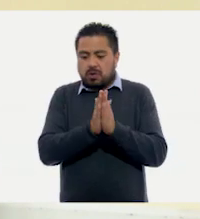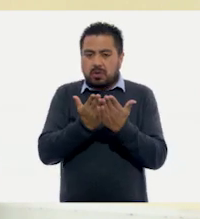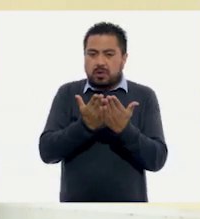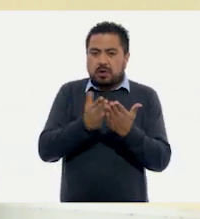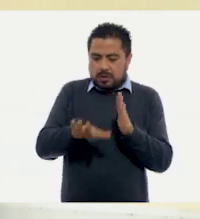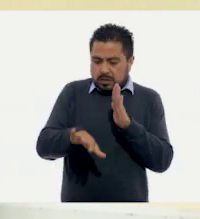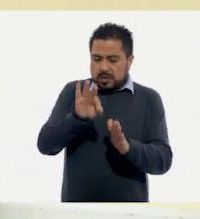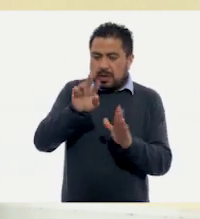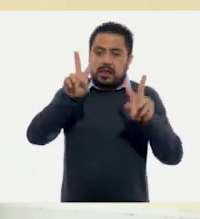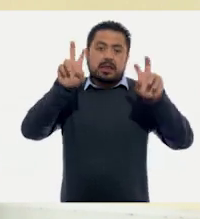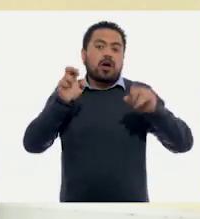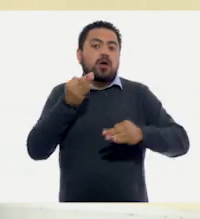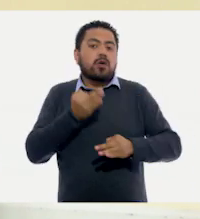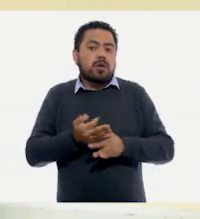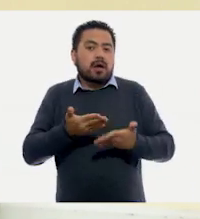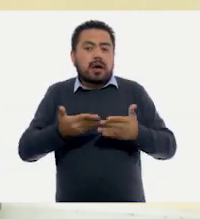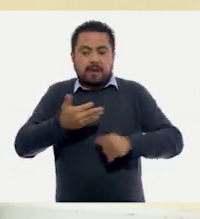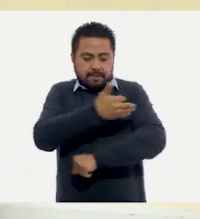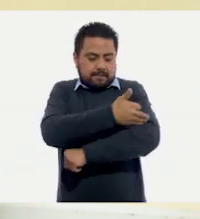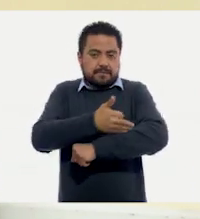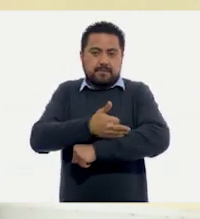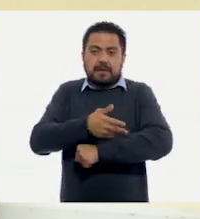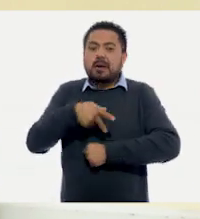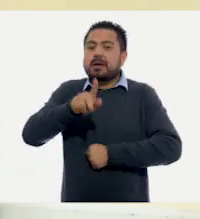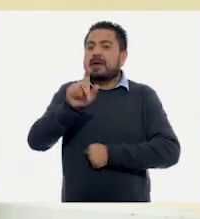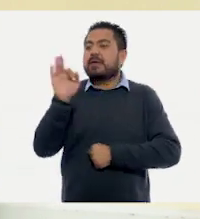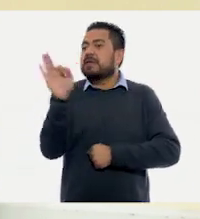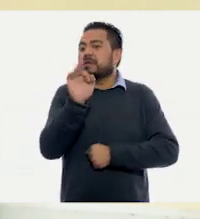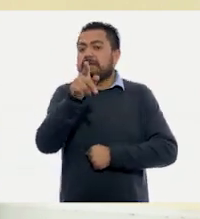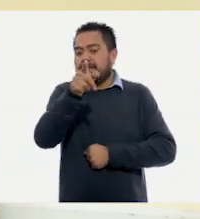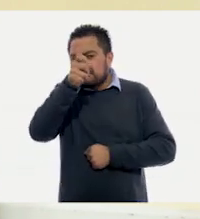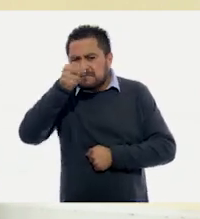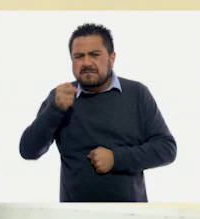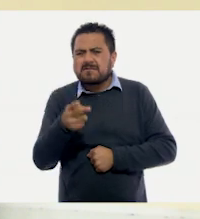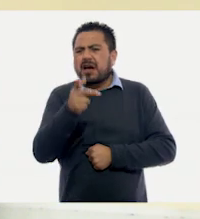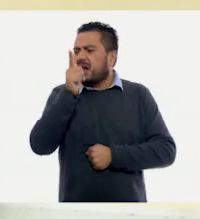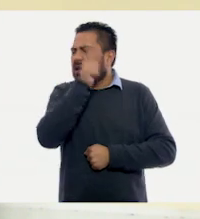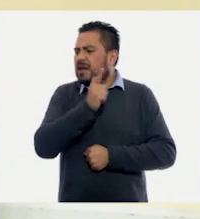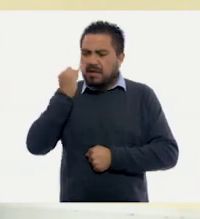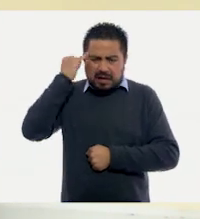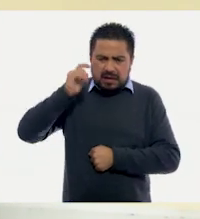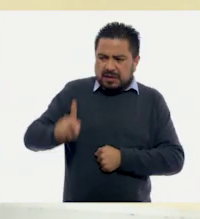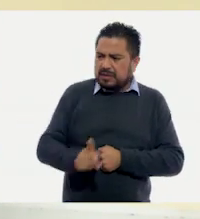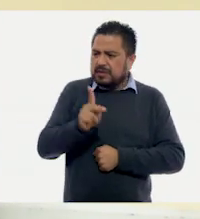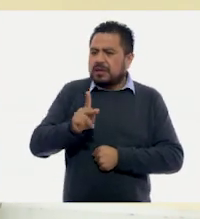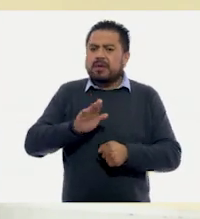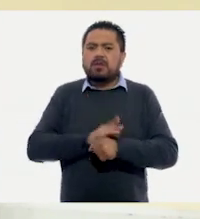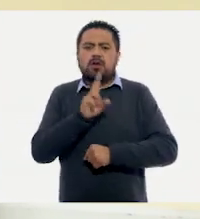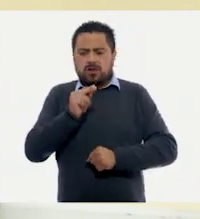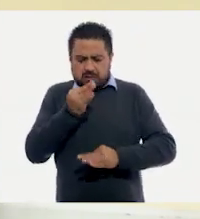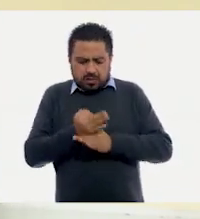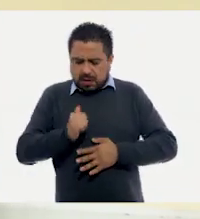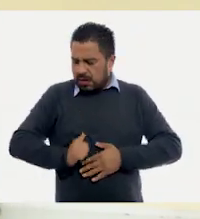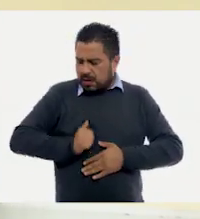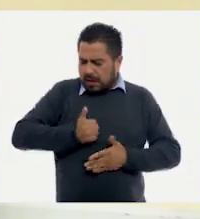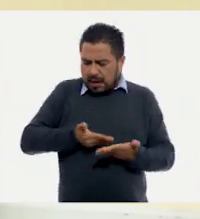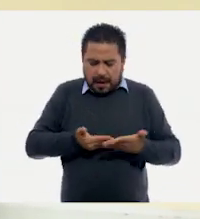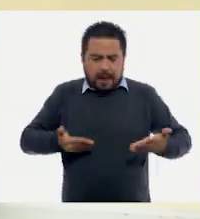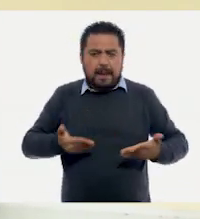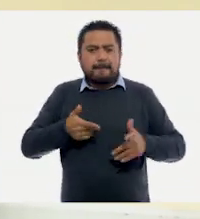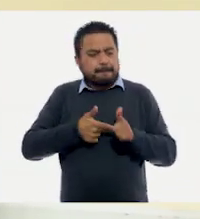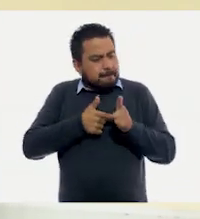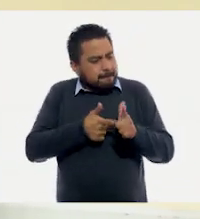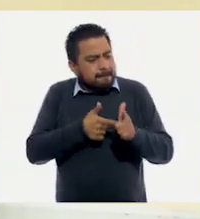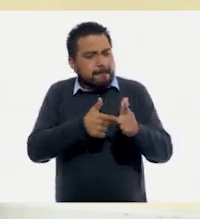y comenta el tema de hoy con tu familia. Y si tienes la fortuna de hablar una lengua indígena, ¿por qué no aprovechas este momento que